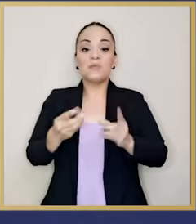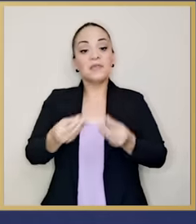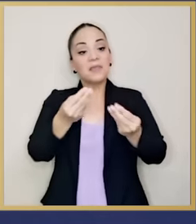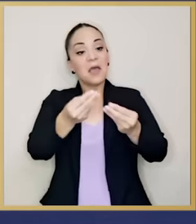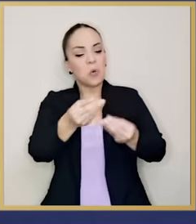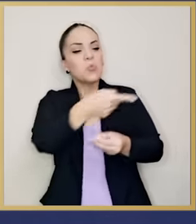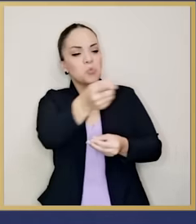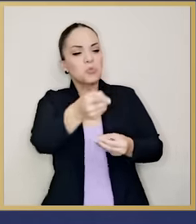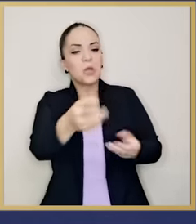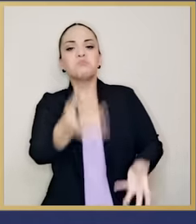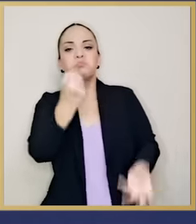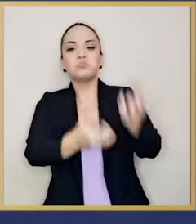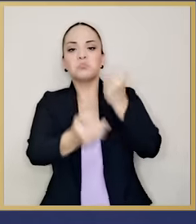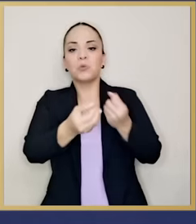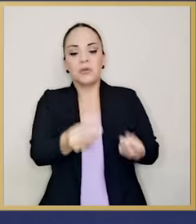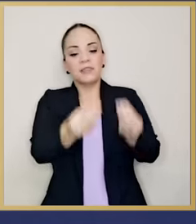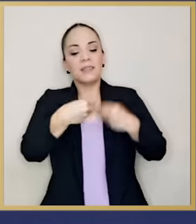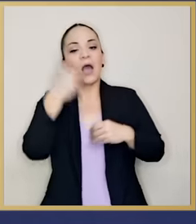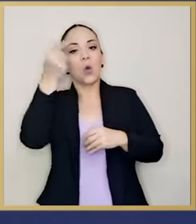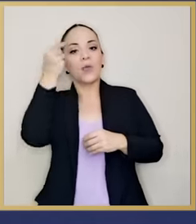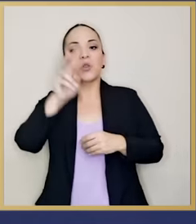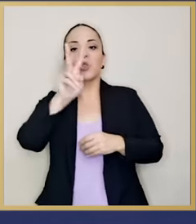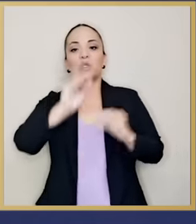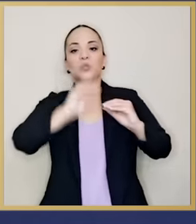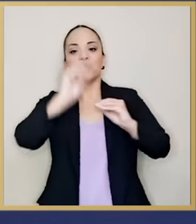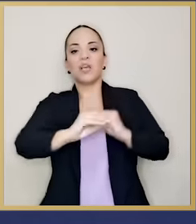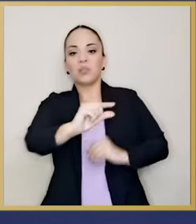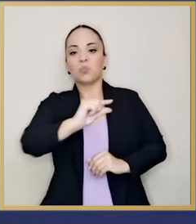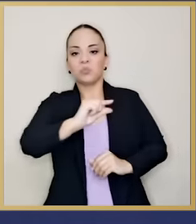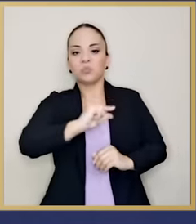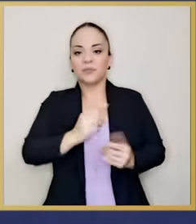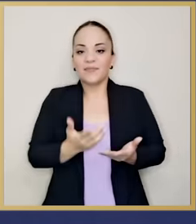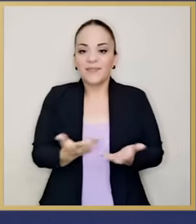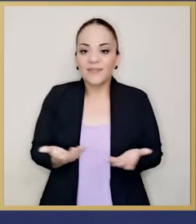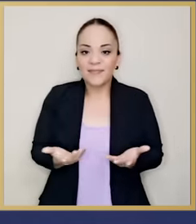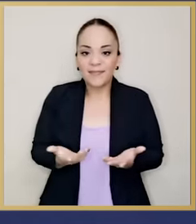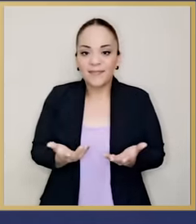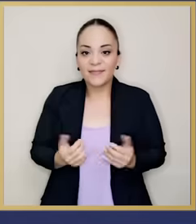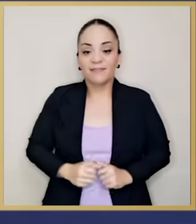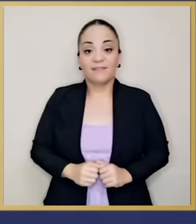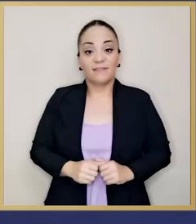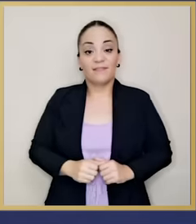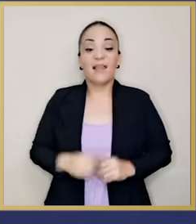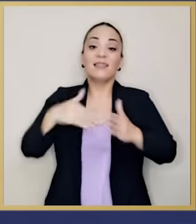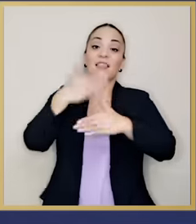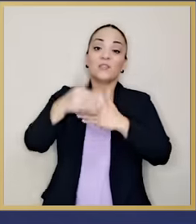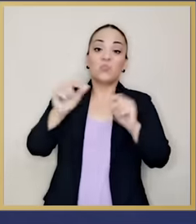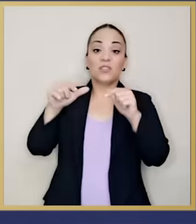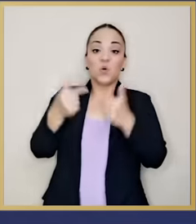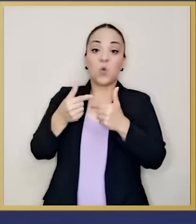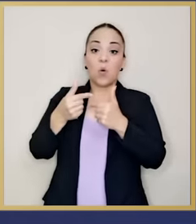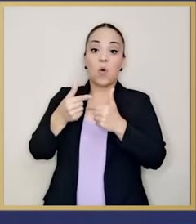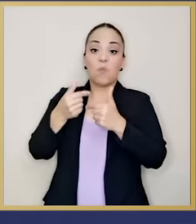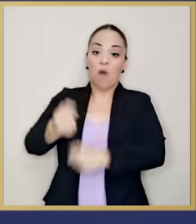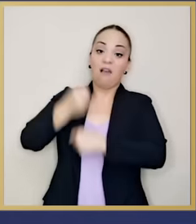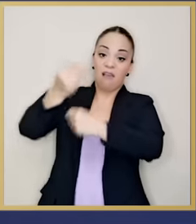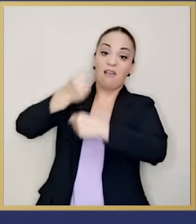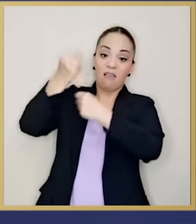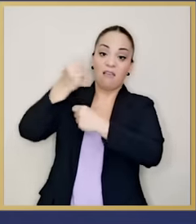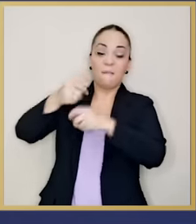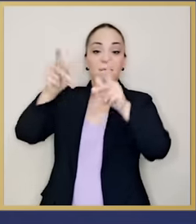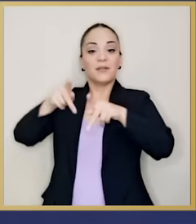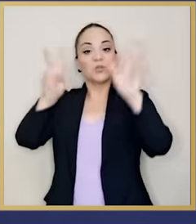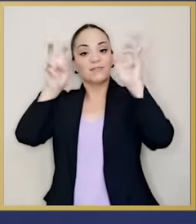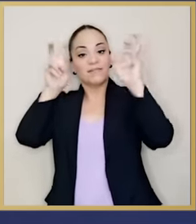de canon para el gobierno. Al final, se metieron los ambientalistas, se